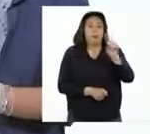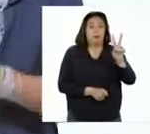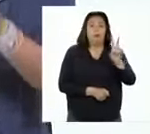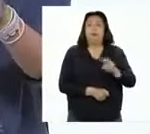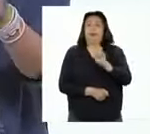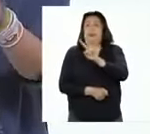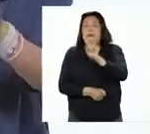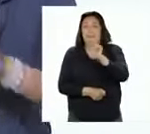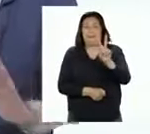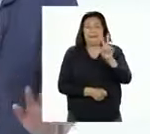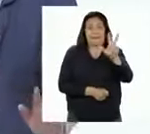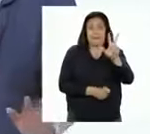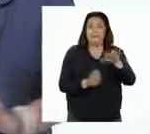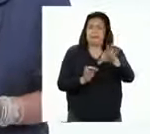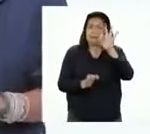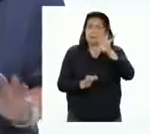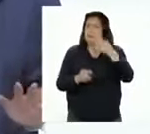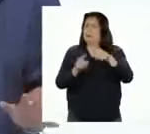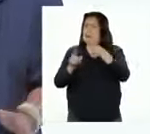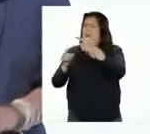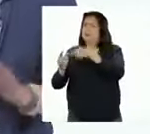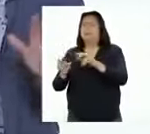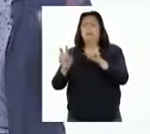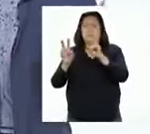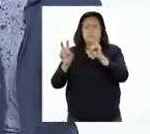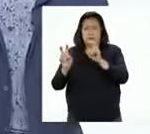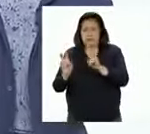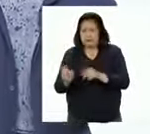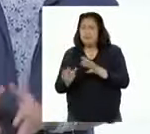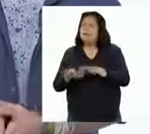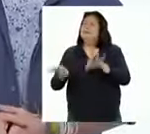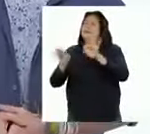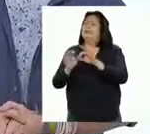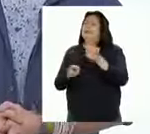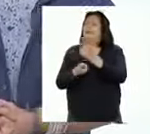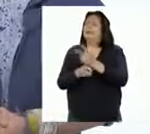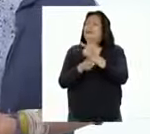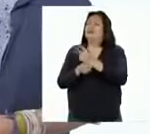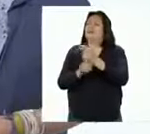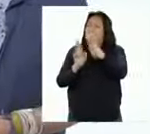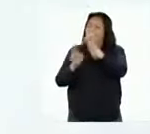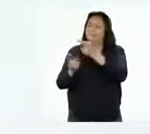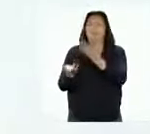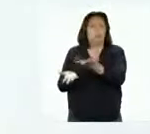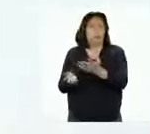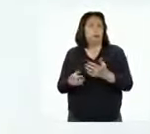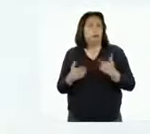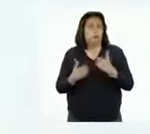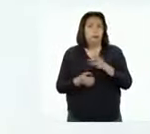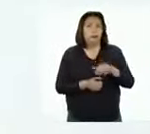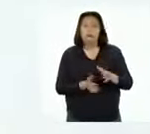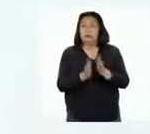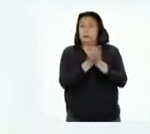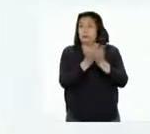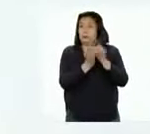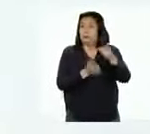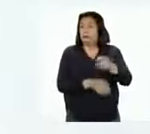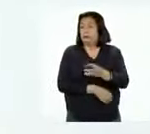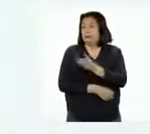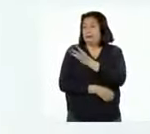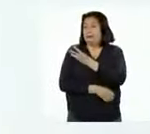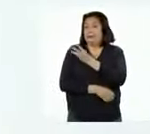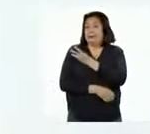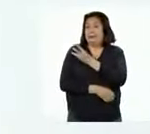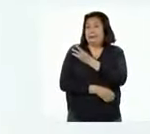y 123 encontrarán otros textos con información sobre la importancia del cuidado y el respeto a los animales. Y en el cuaderno de trabajo de